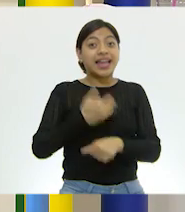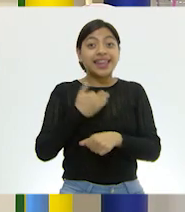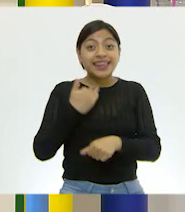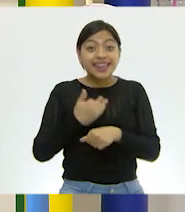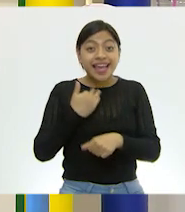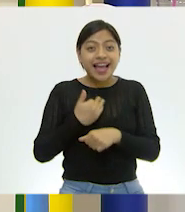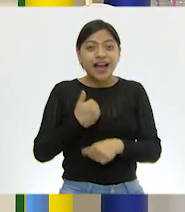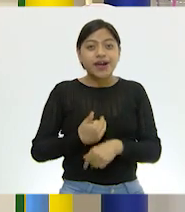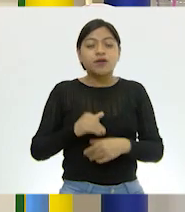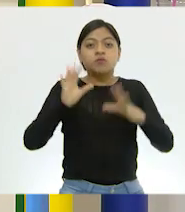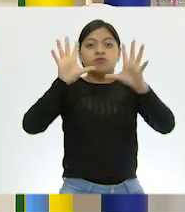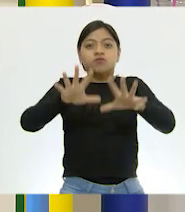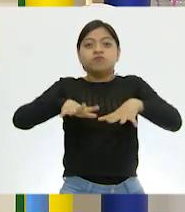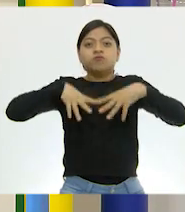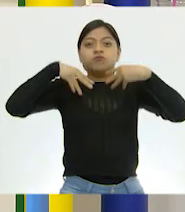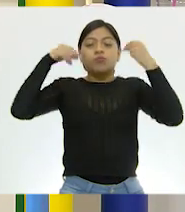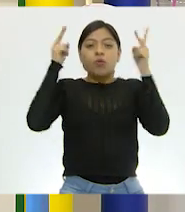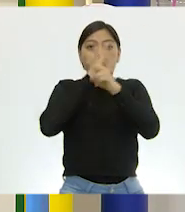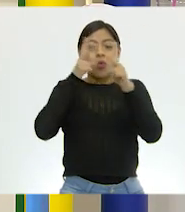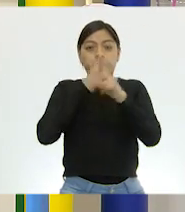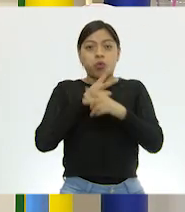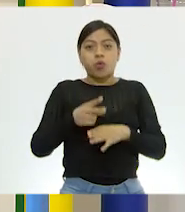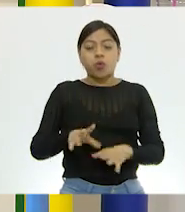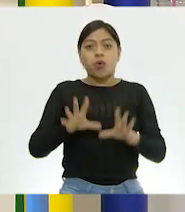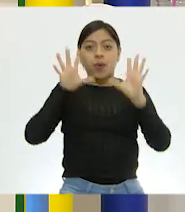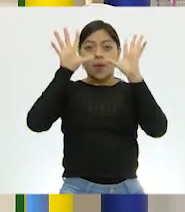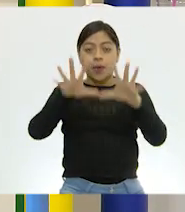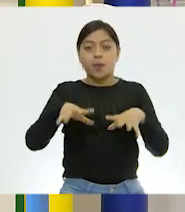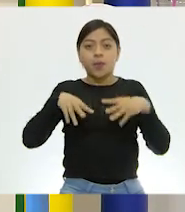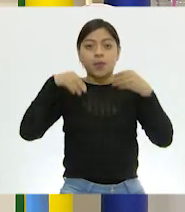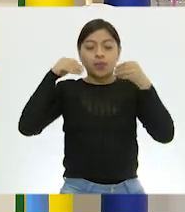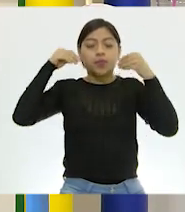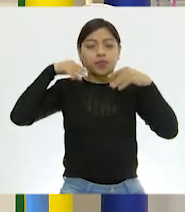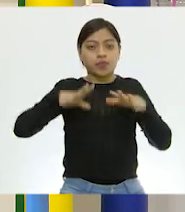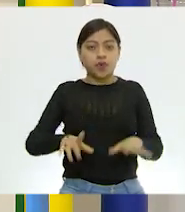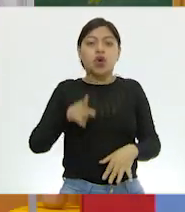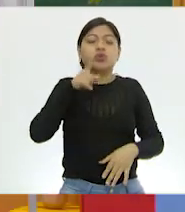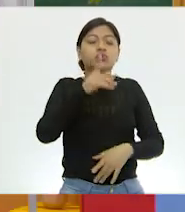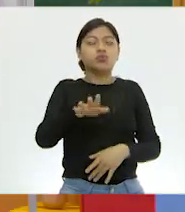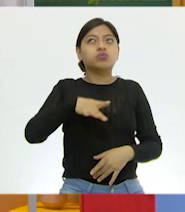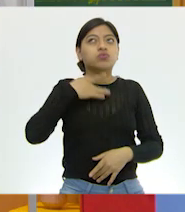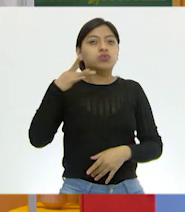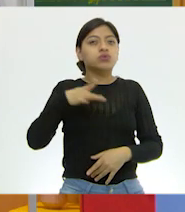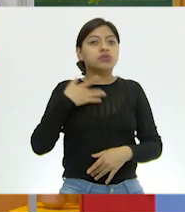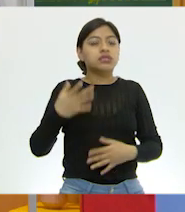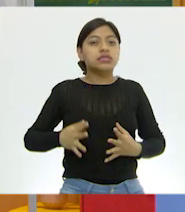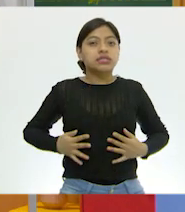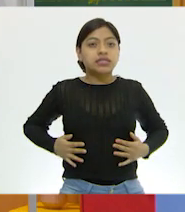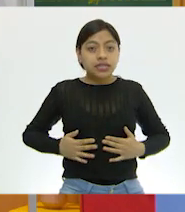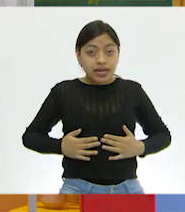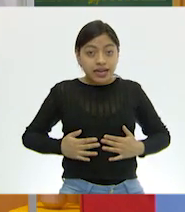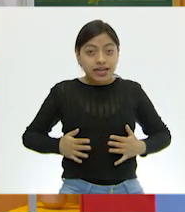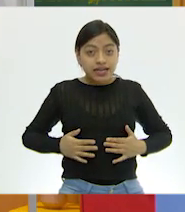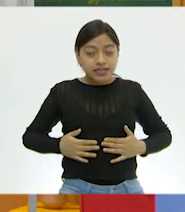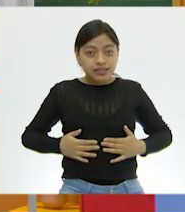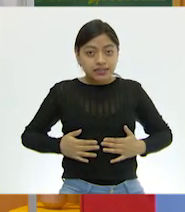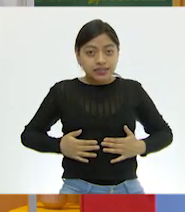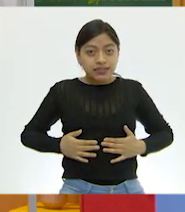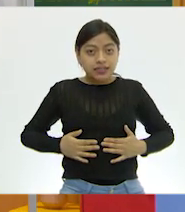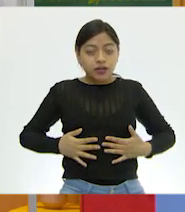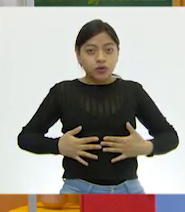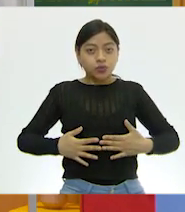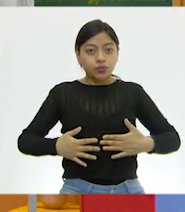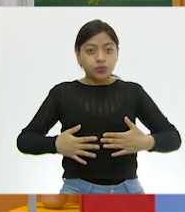gran inhalación y después exhalamos? Muy bien. Para que veas cómo es que tu caja torácica es un poco